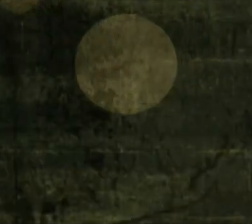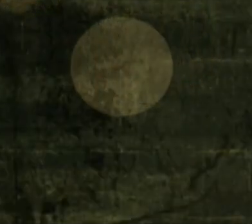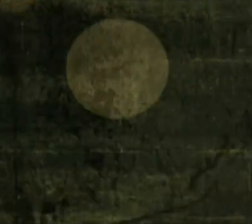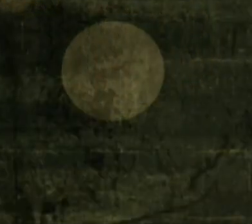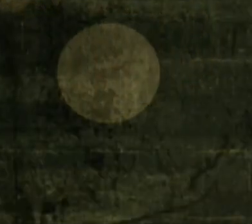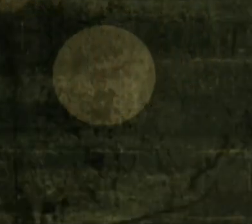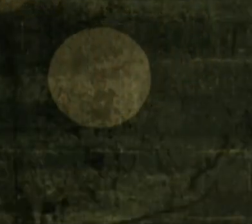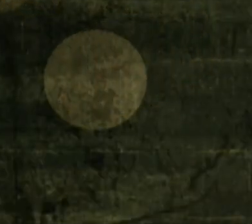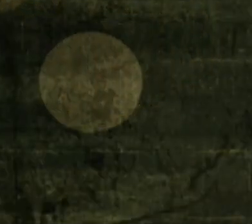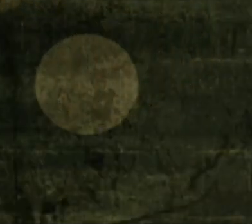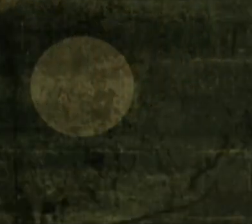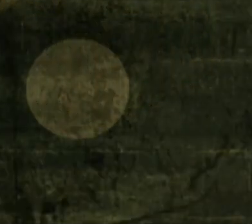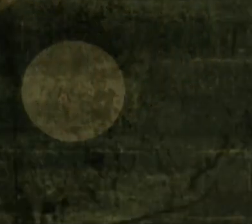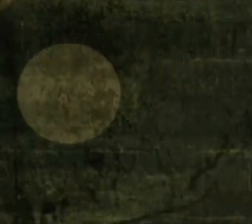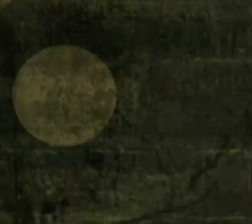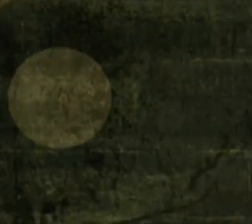Gracias por ver el video.